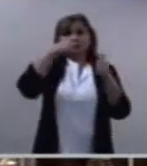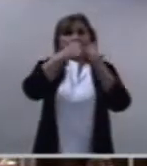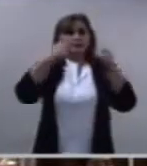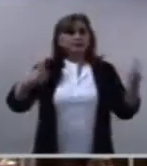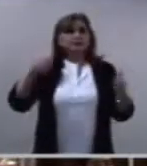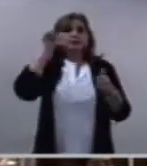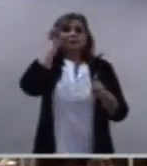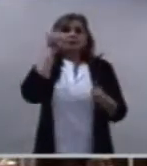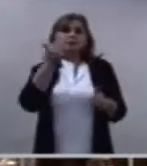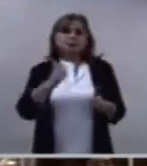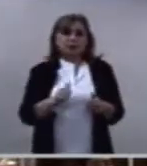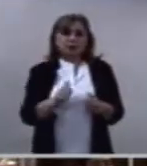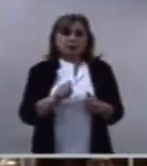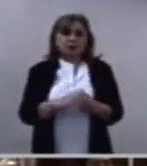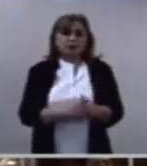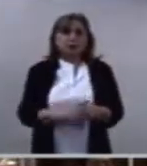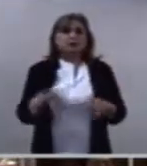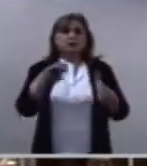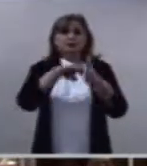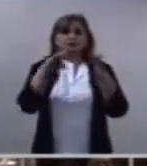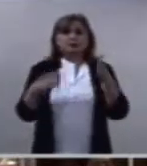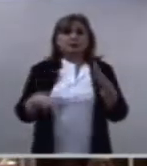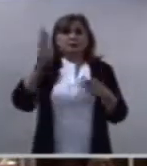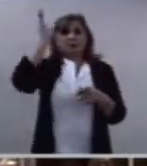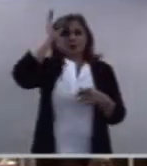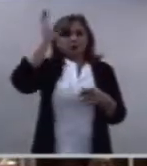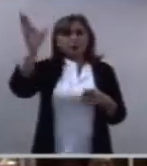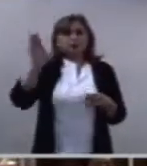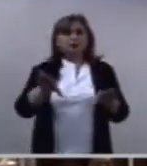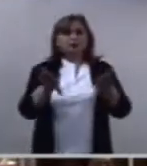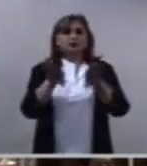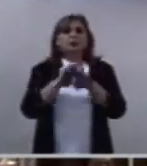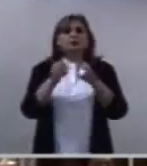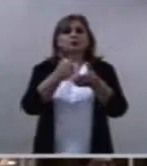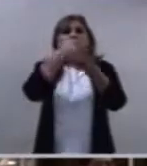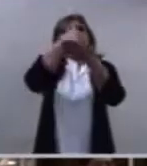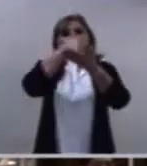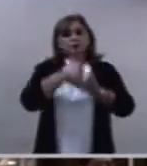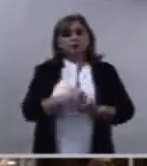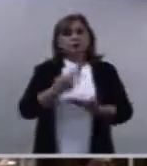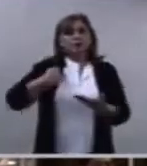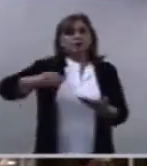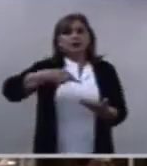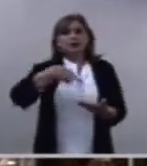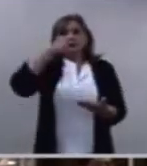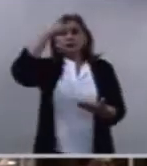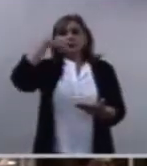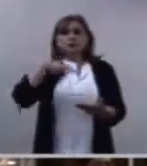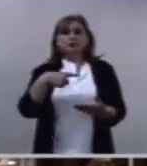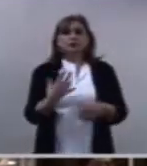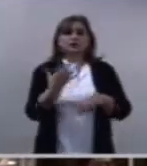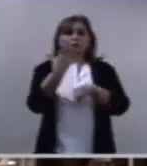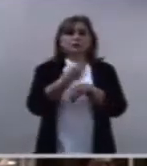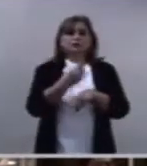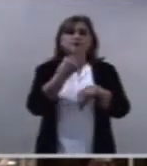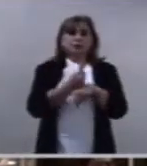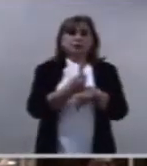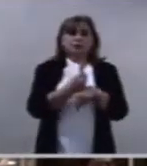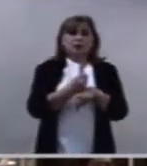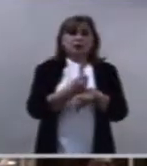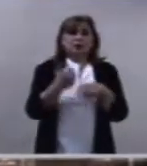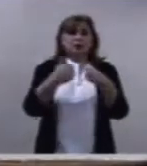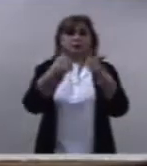ha corregido a la humanidad. Cristo primero nos ha amado